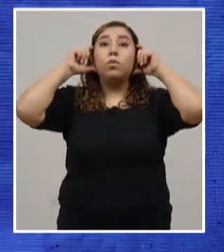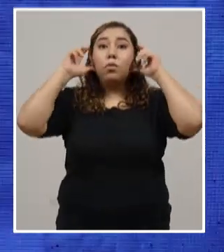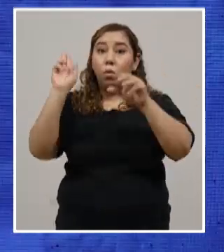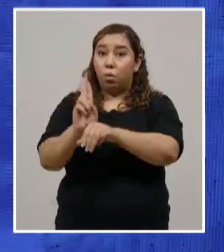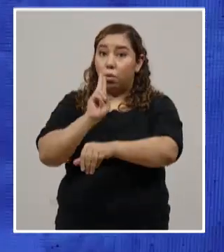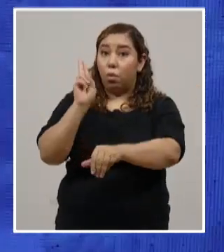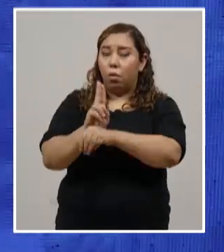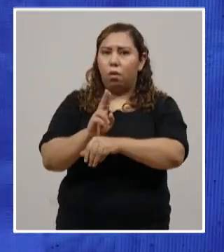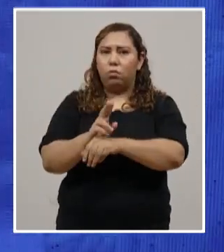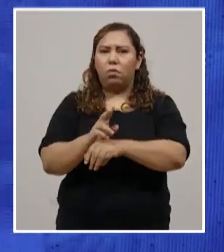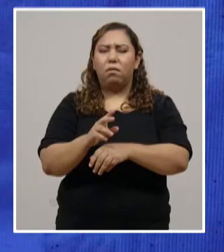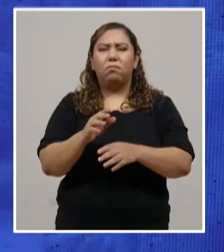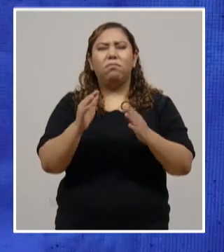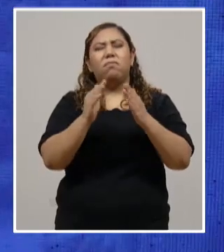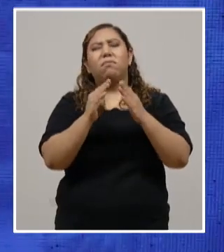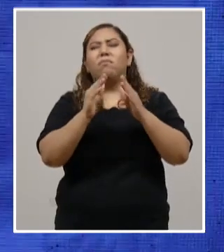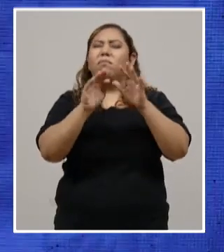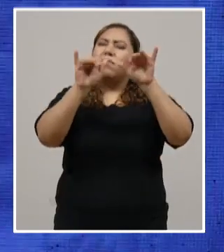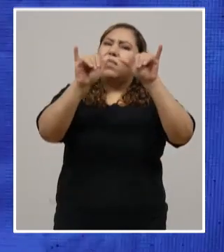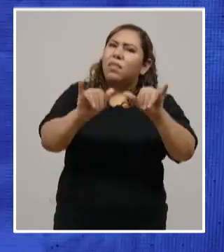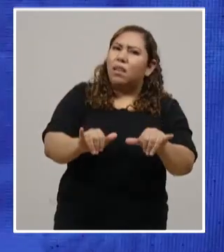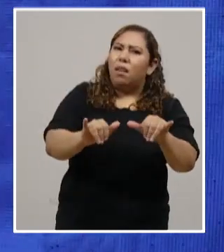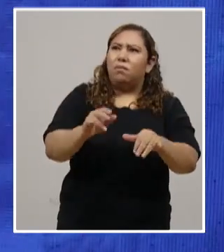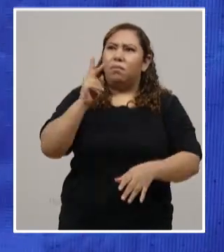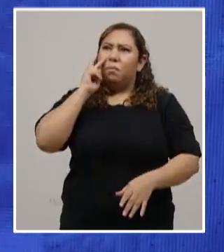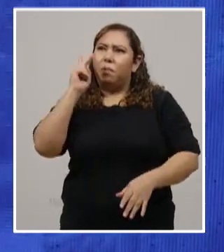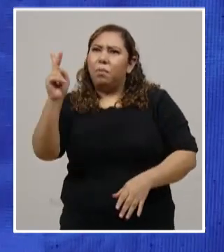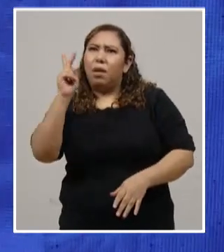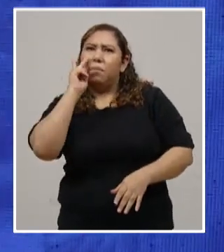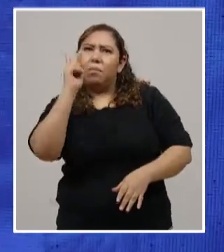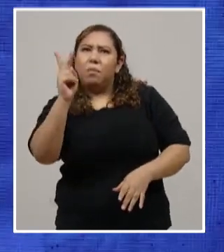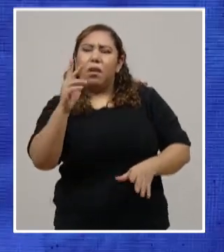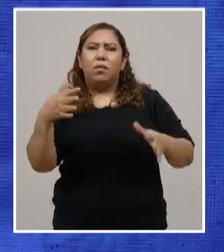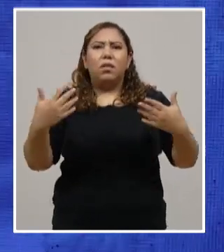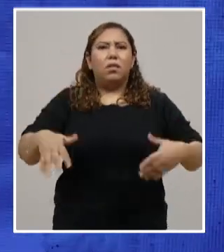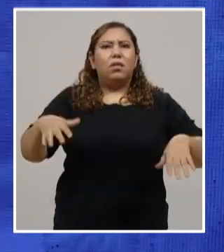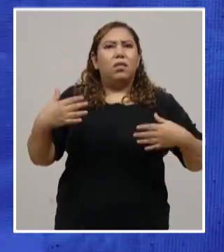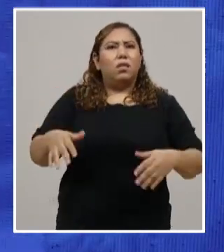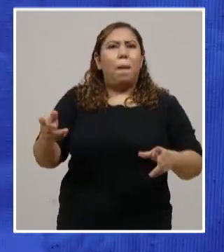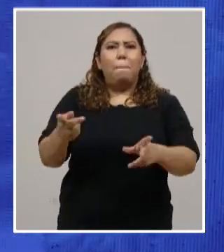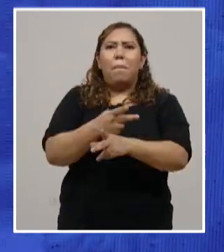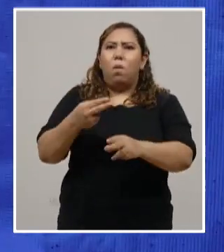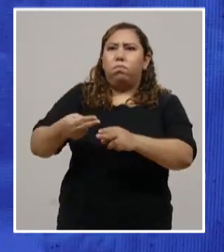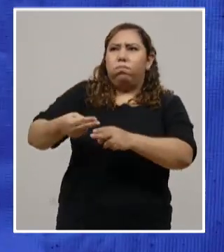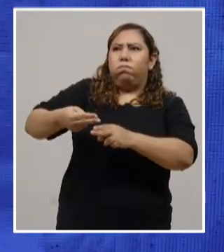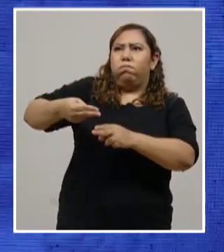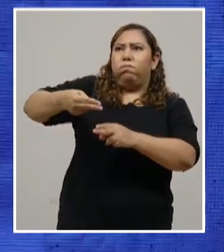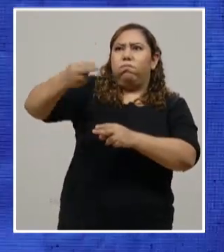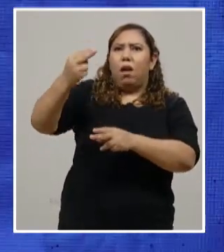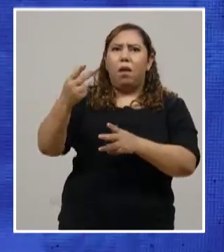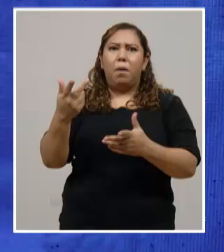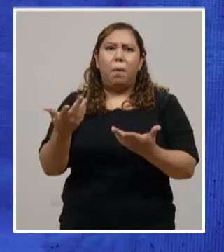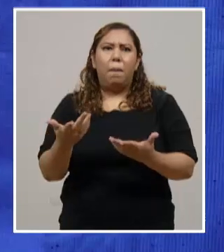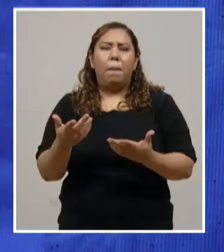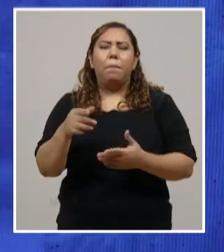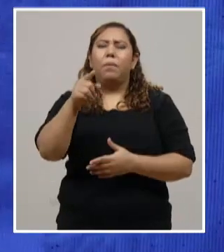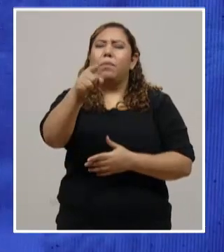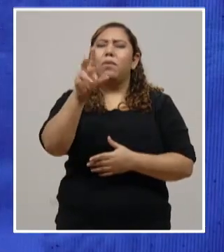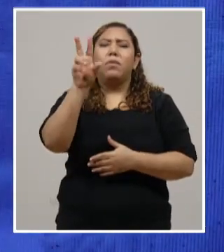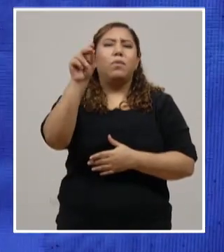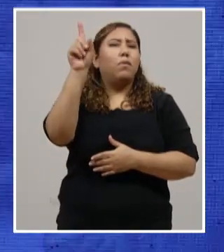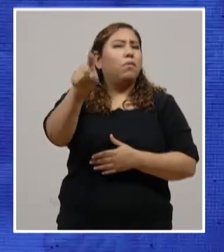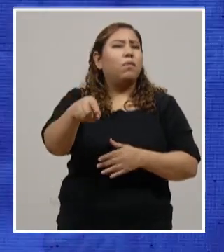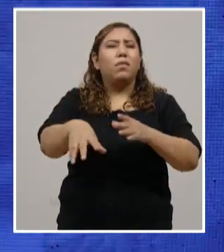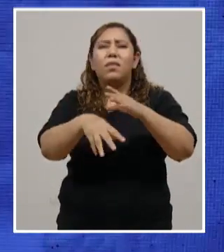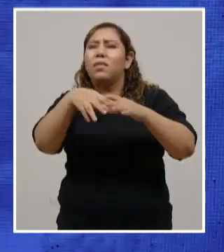transmisibilidad de la enfermedad en varias partes del país. De tal manera que si no necesita salir, no salga. Solo salga si realmente es